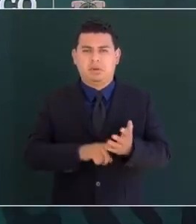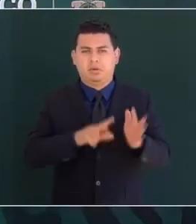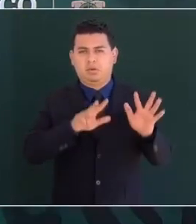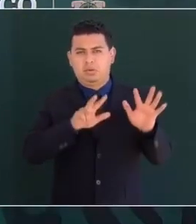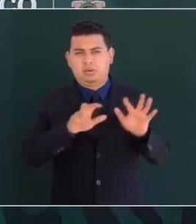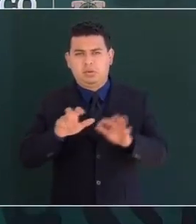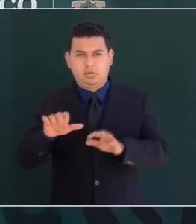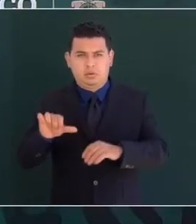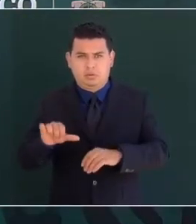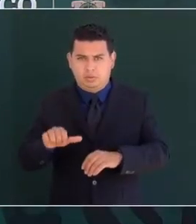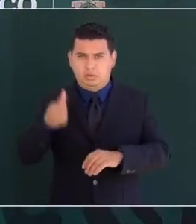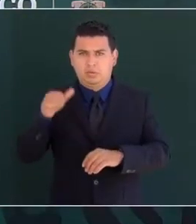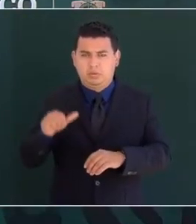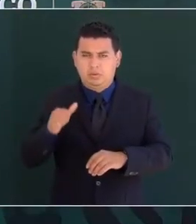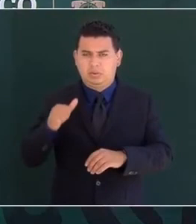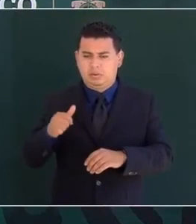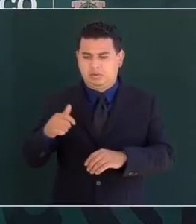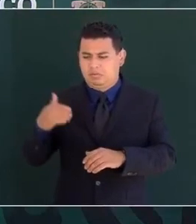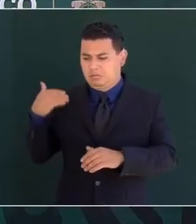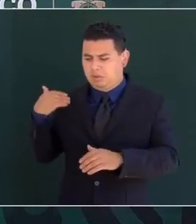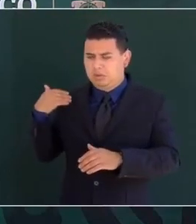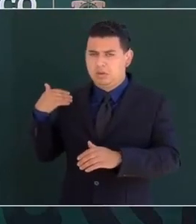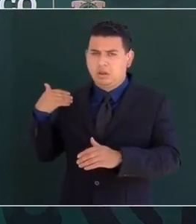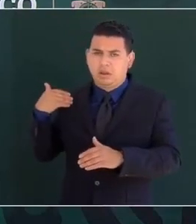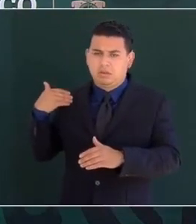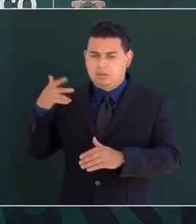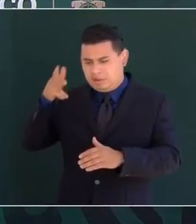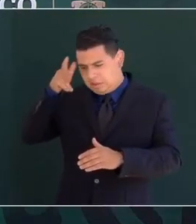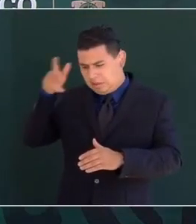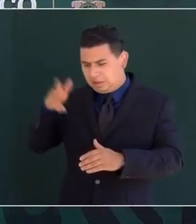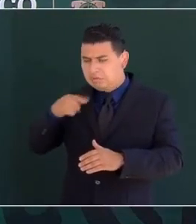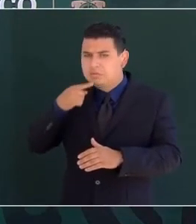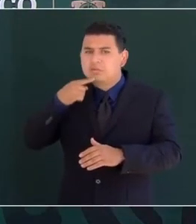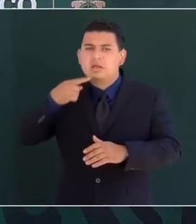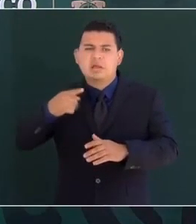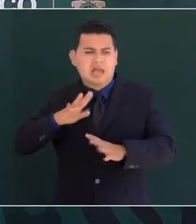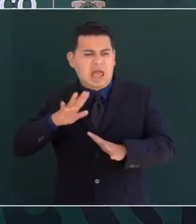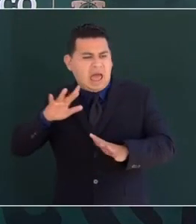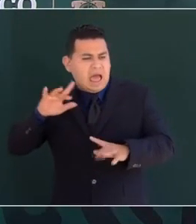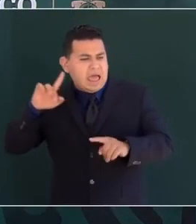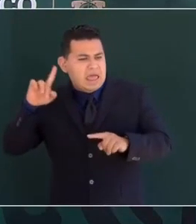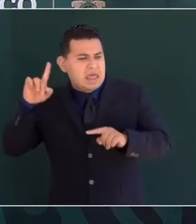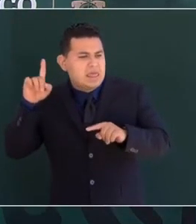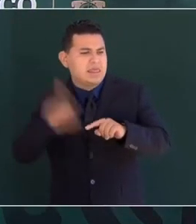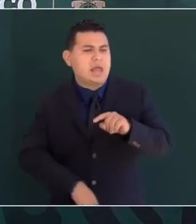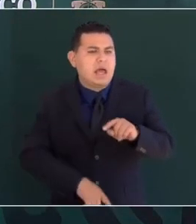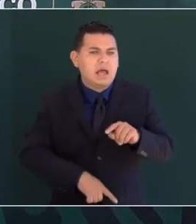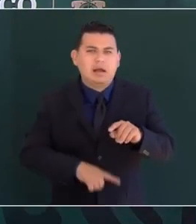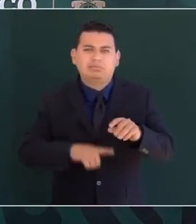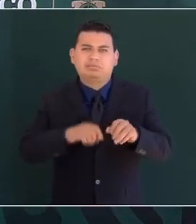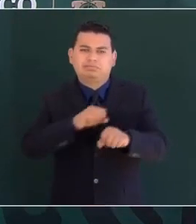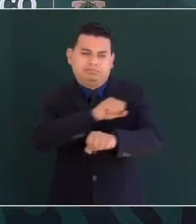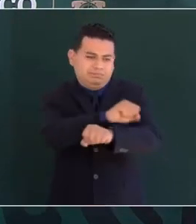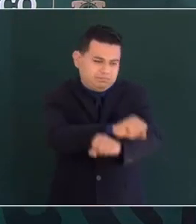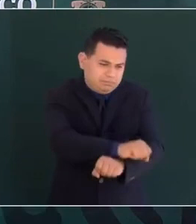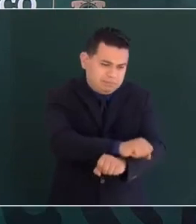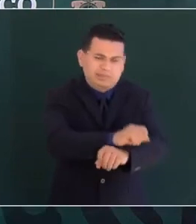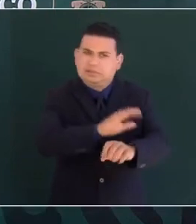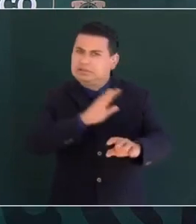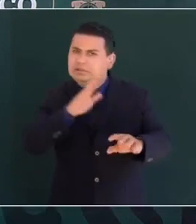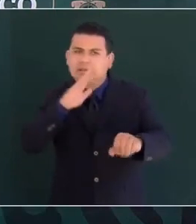quien proclamó la abolición de la esclavitud Morelos